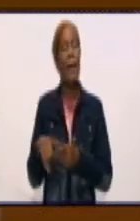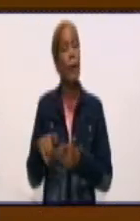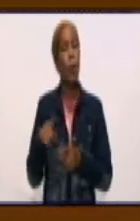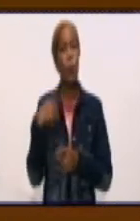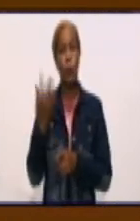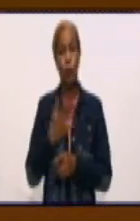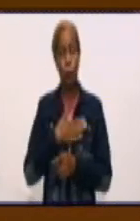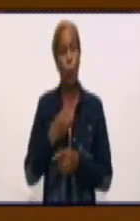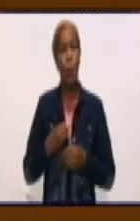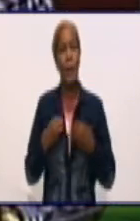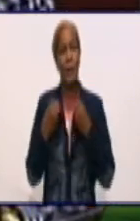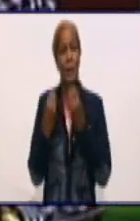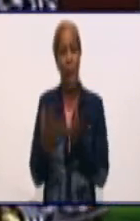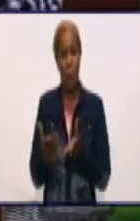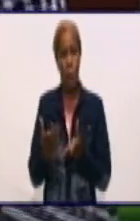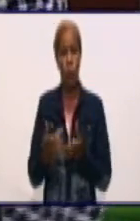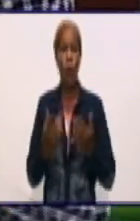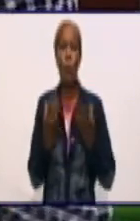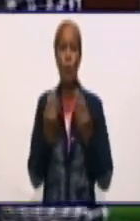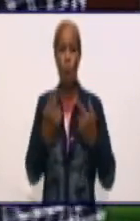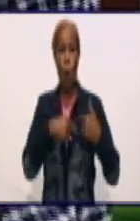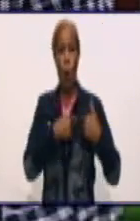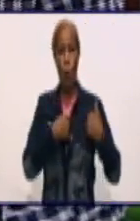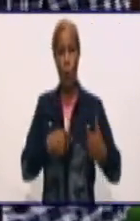Yo le propongo, doctor, hacer un alto en la conversación. Vamos a ver el siguiente trabajo de la...